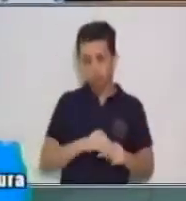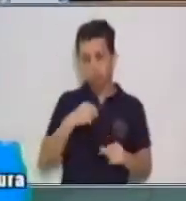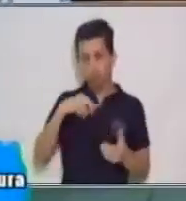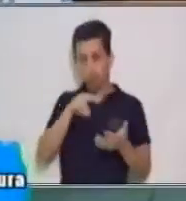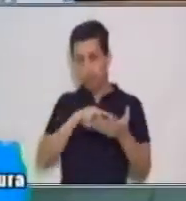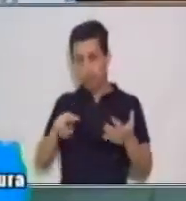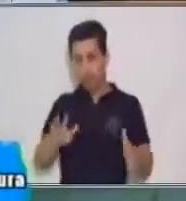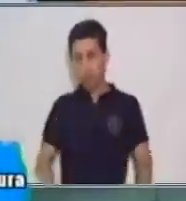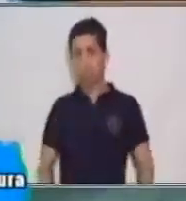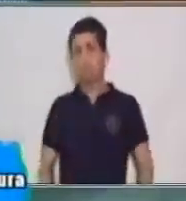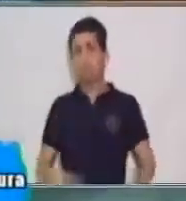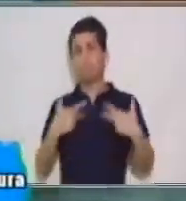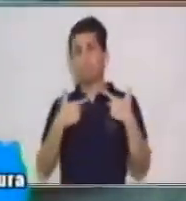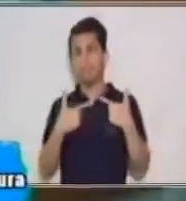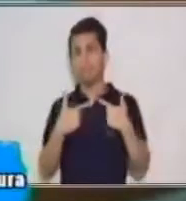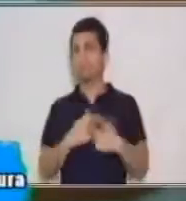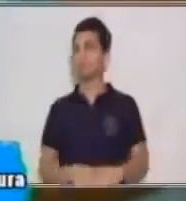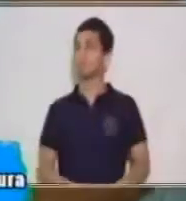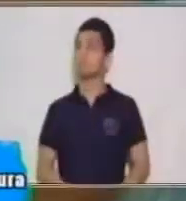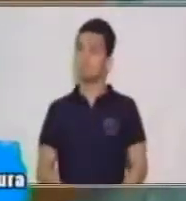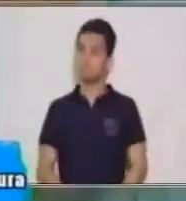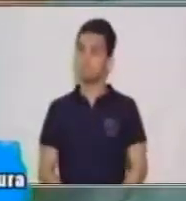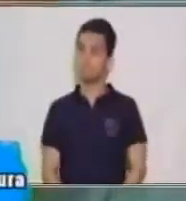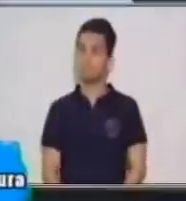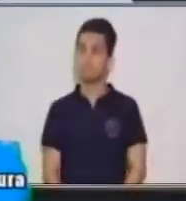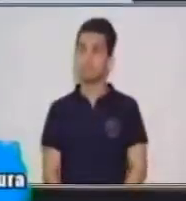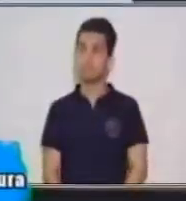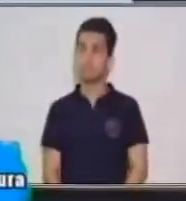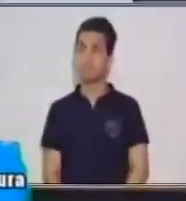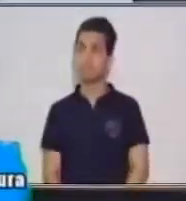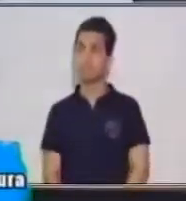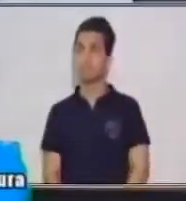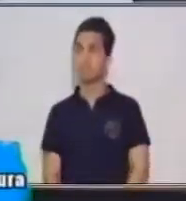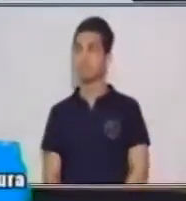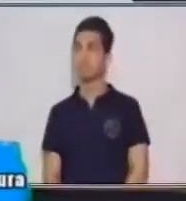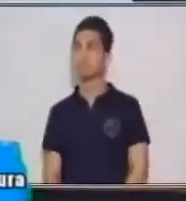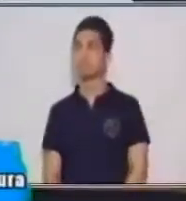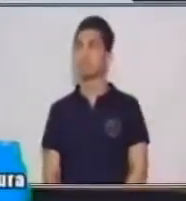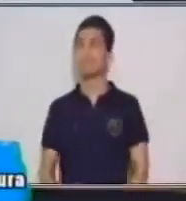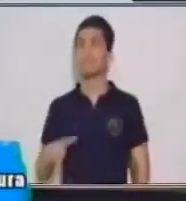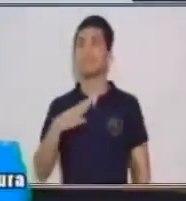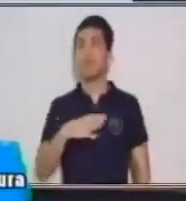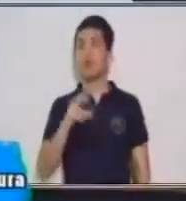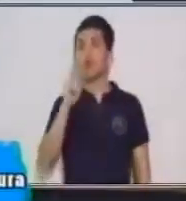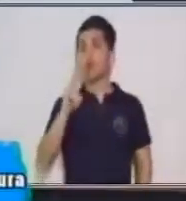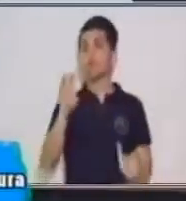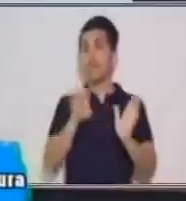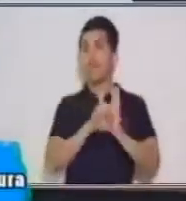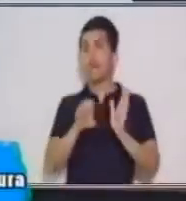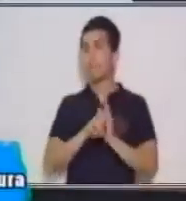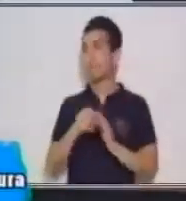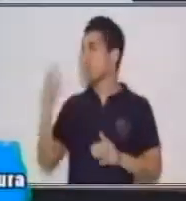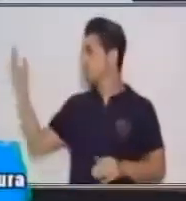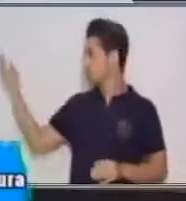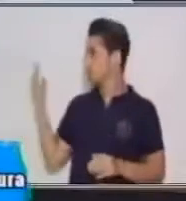nuestra vida. Muy bien. Tengo aquí un par de ejemplos de tipos de lectura.